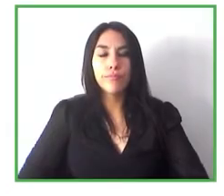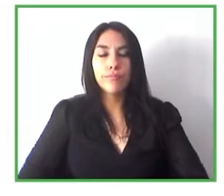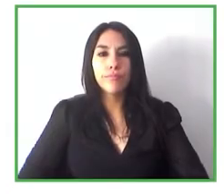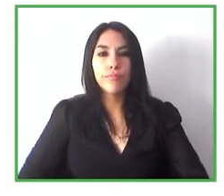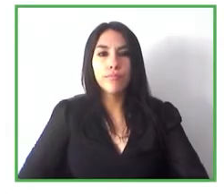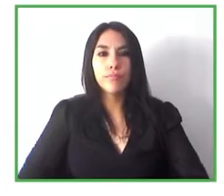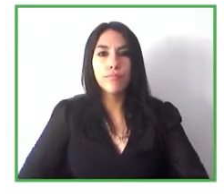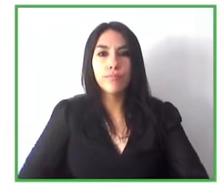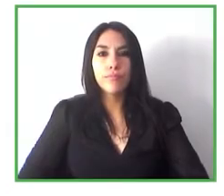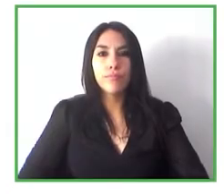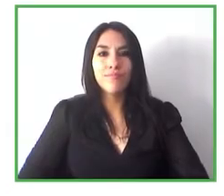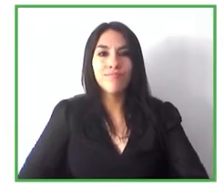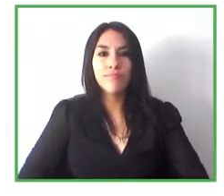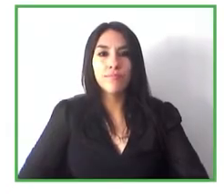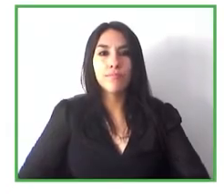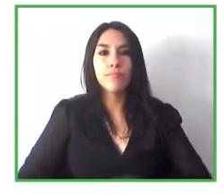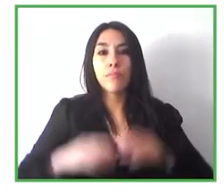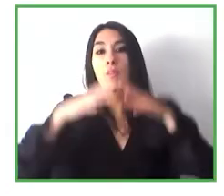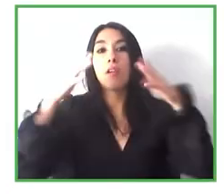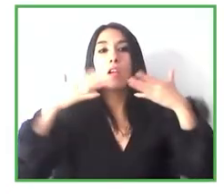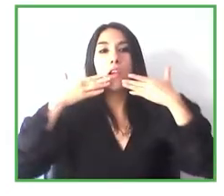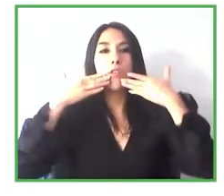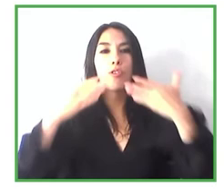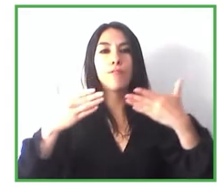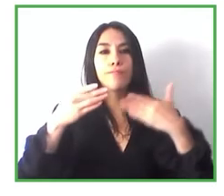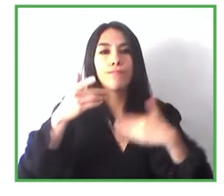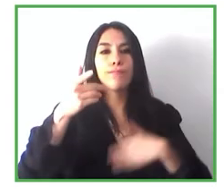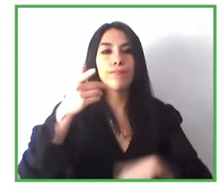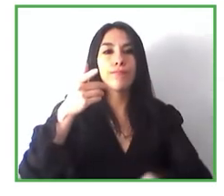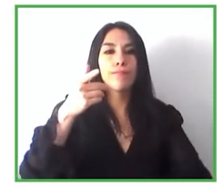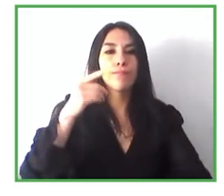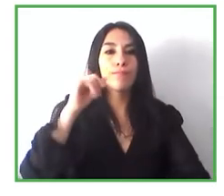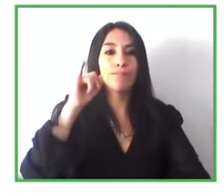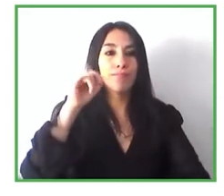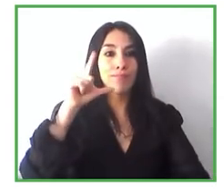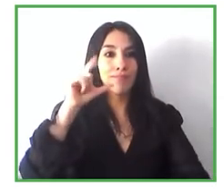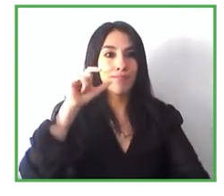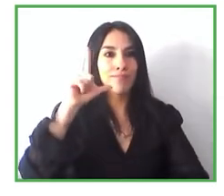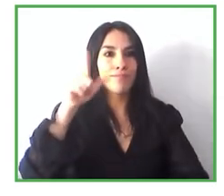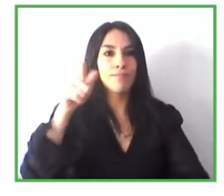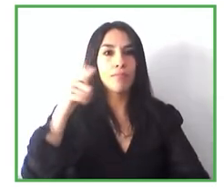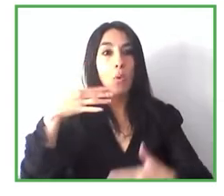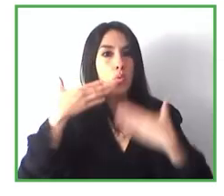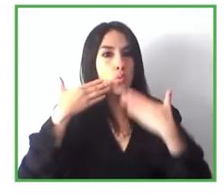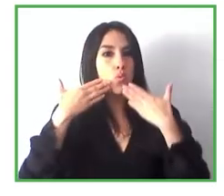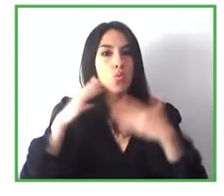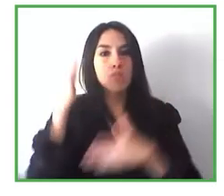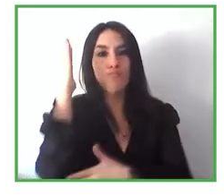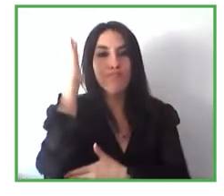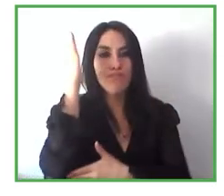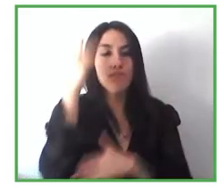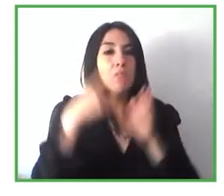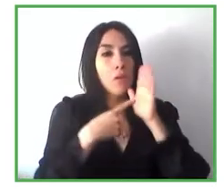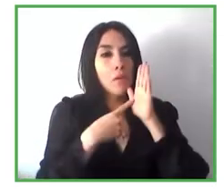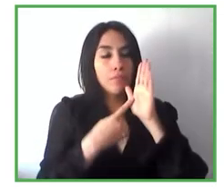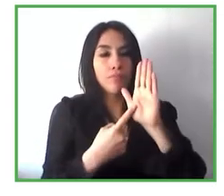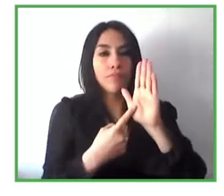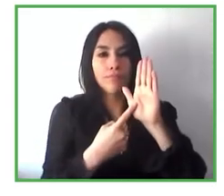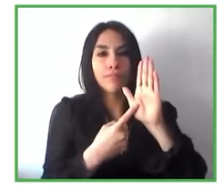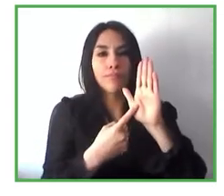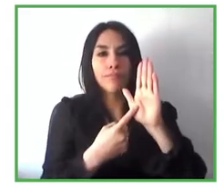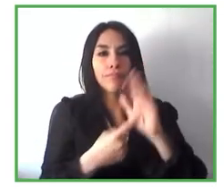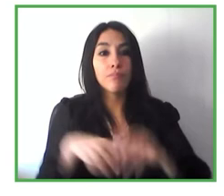muchas gracias Jaisiel por la excelente exposición la verdad es que pues que podemos decir también sobre todas las